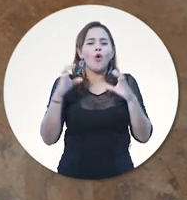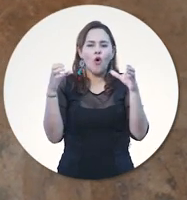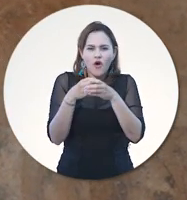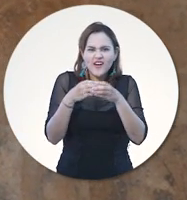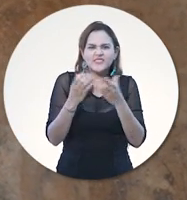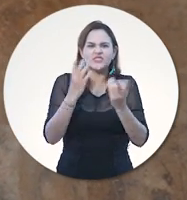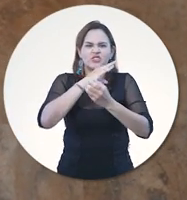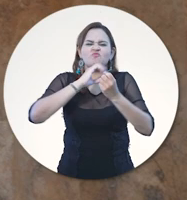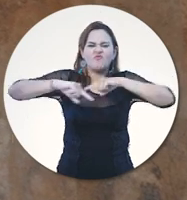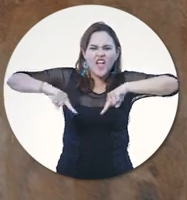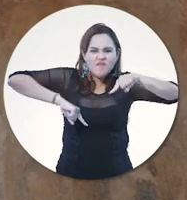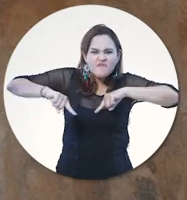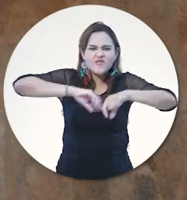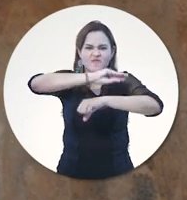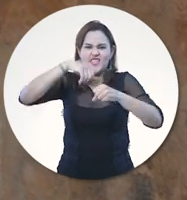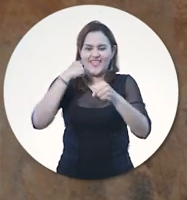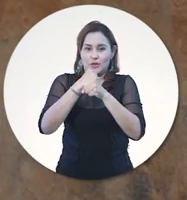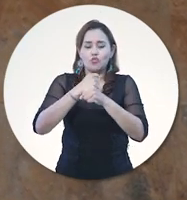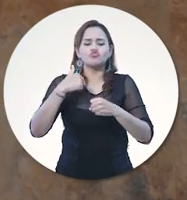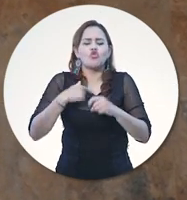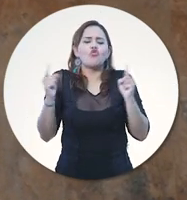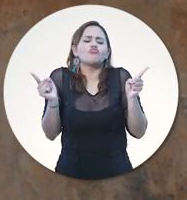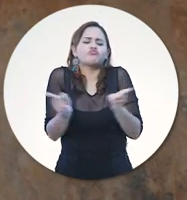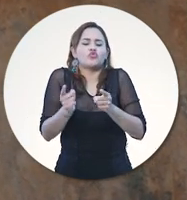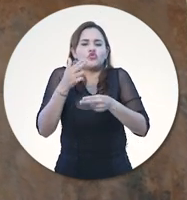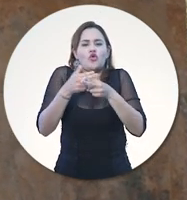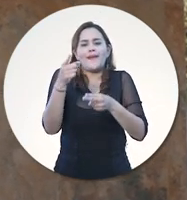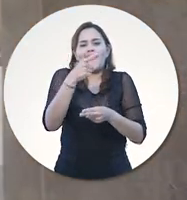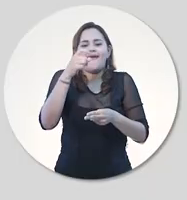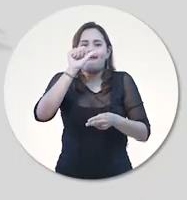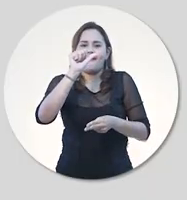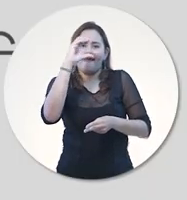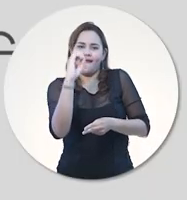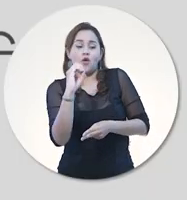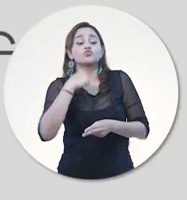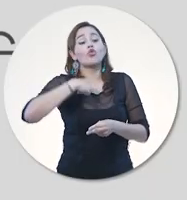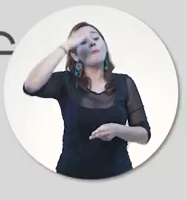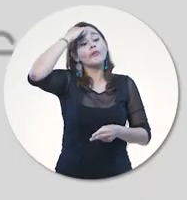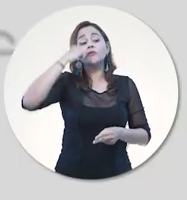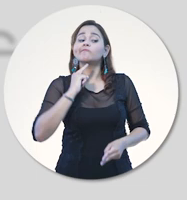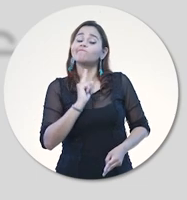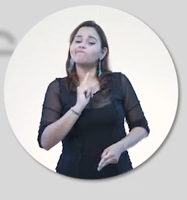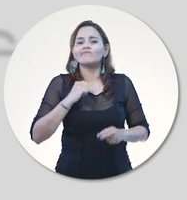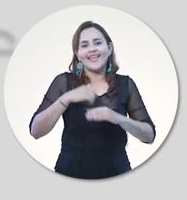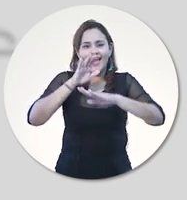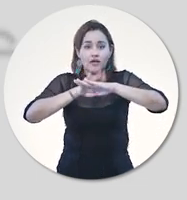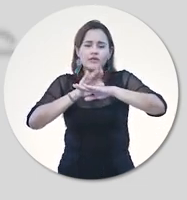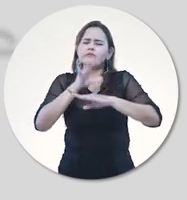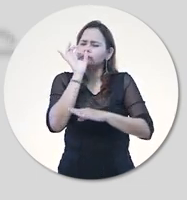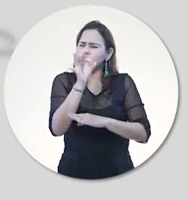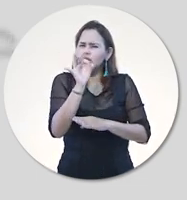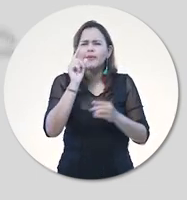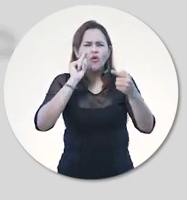Organización, administración y gestión. Por eso soy Gao. Para usted, maestro Gao. Una institución de alta calidad debe tener una